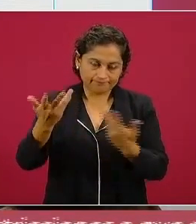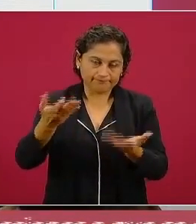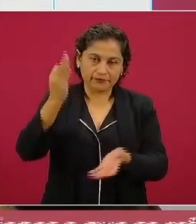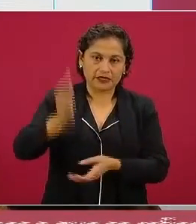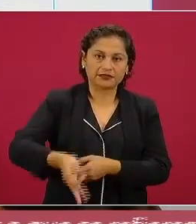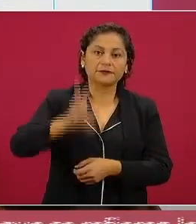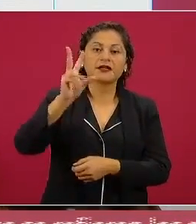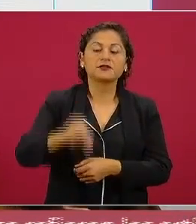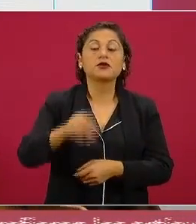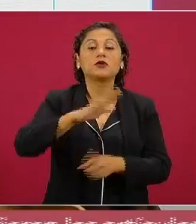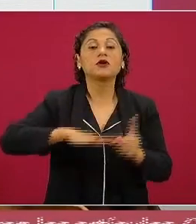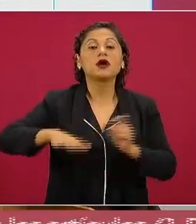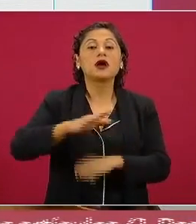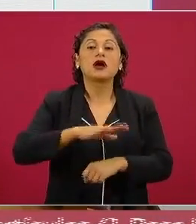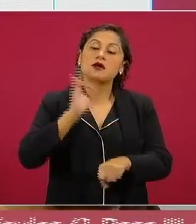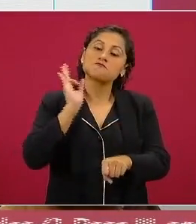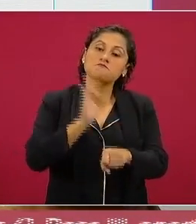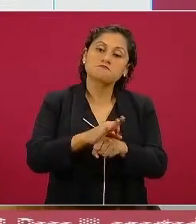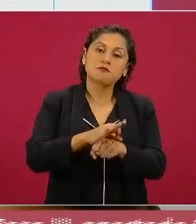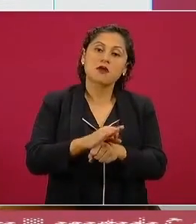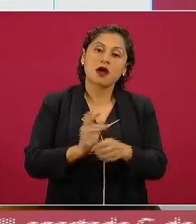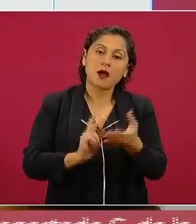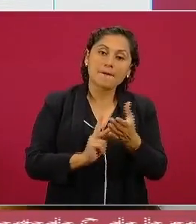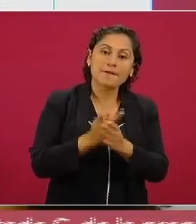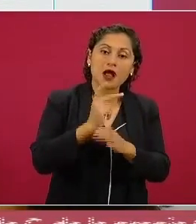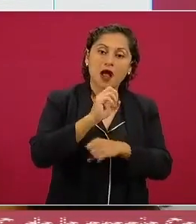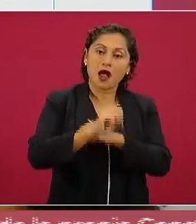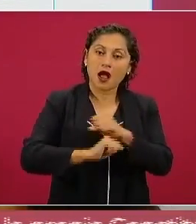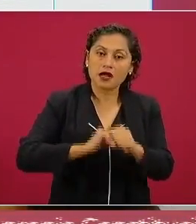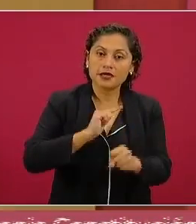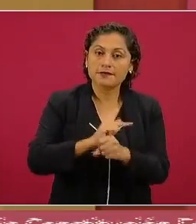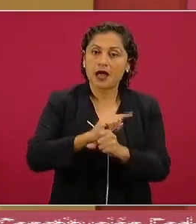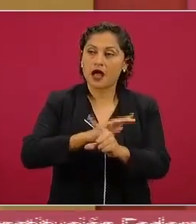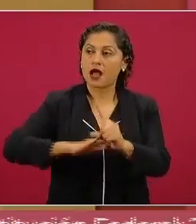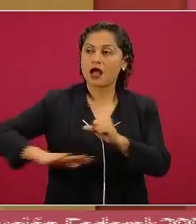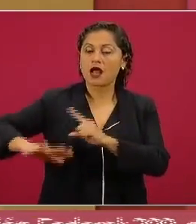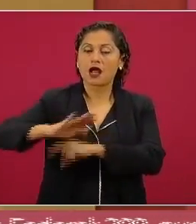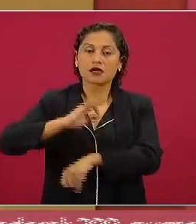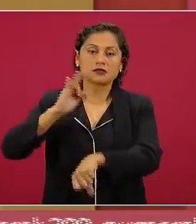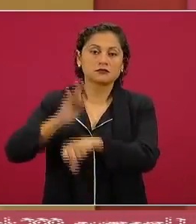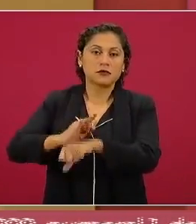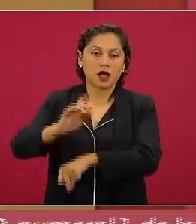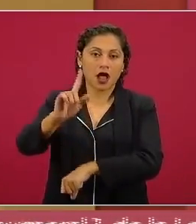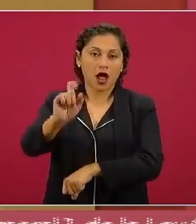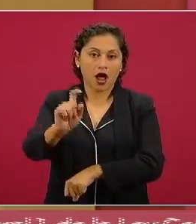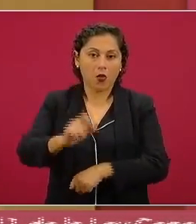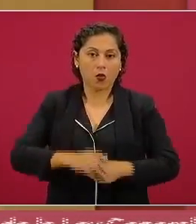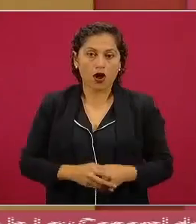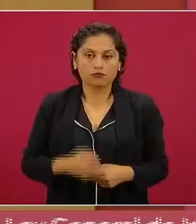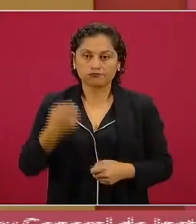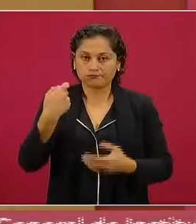el aire y se protegerá la flor y la fauna no se privatizará el agua cumplido